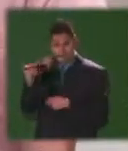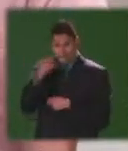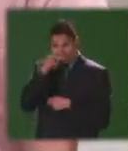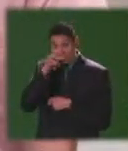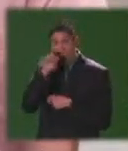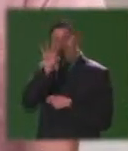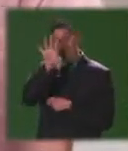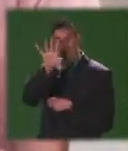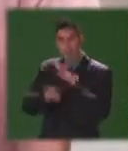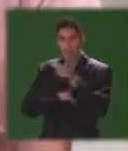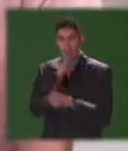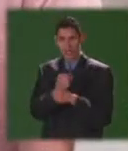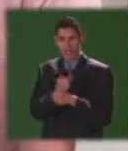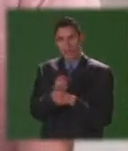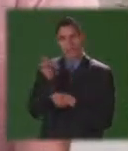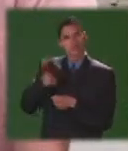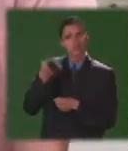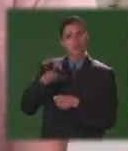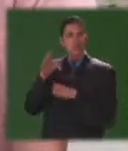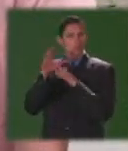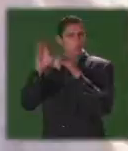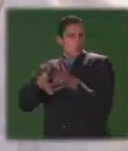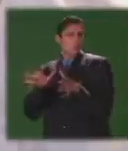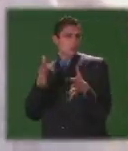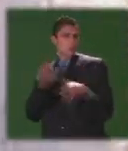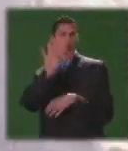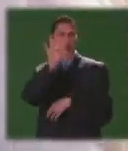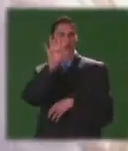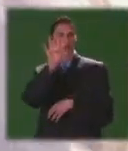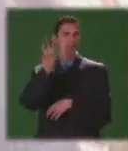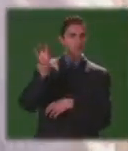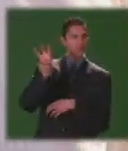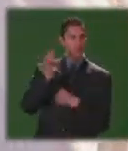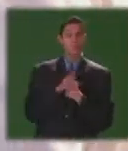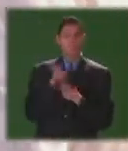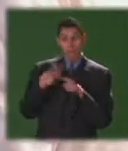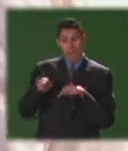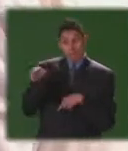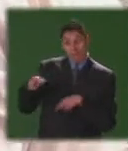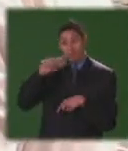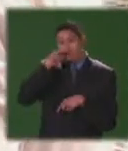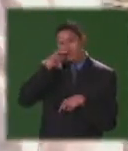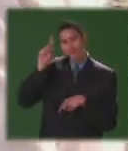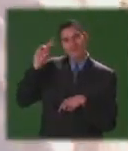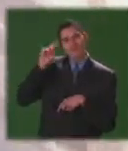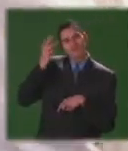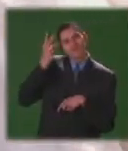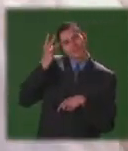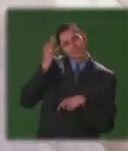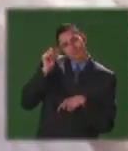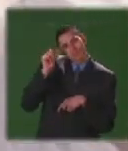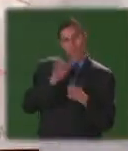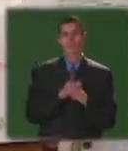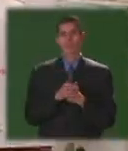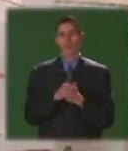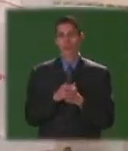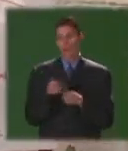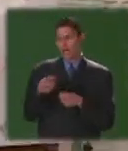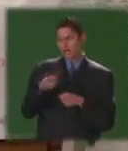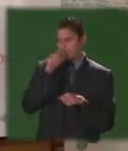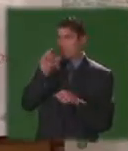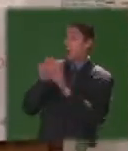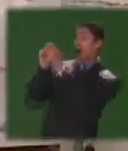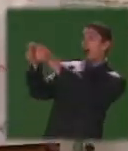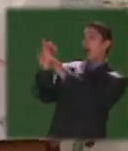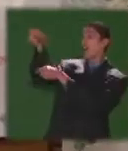él debería estar pues ya más o menos en noveno octavo pero él tiene un retardo leve eso hace que los niños lo